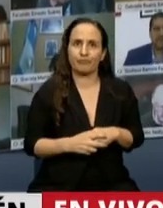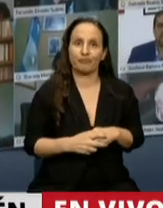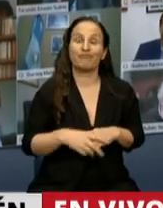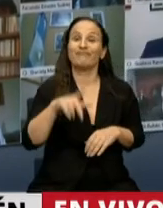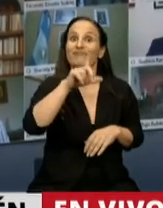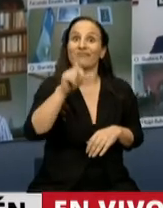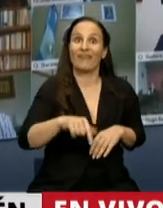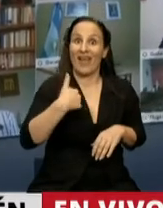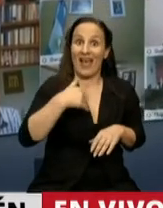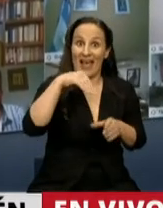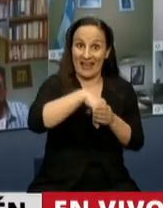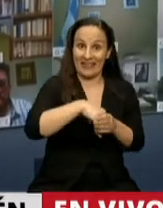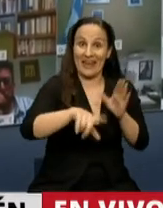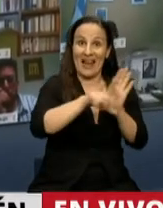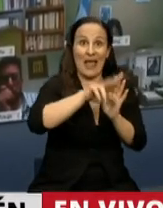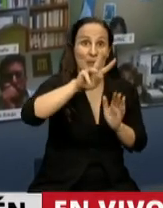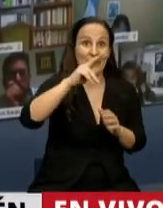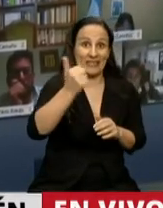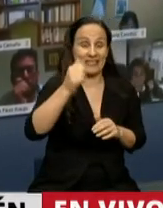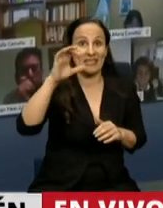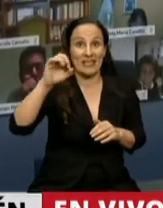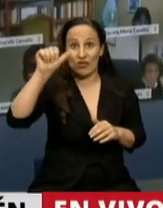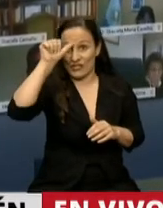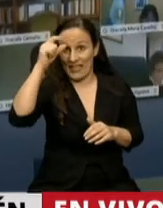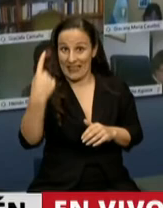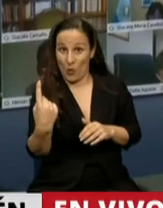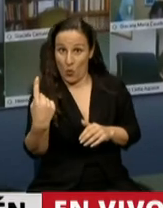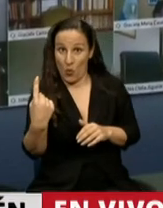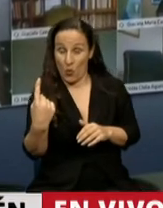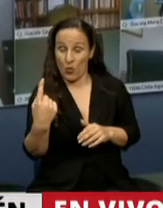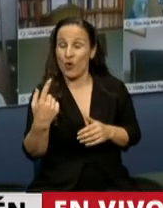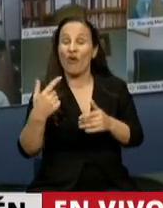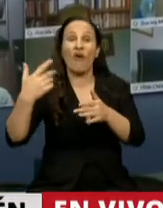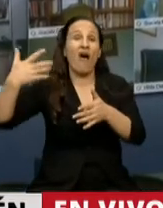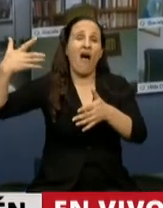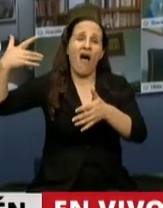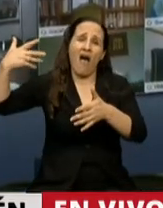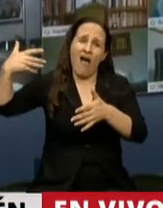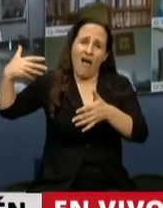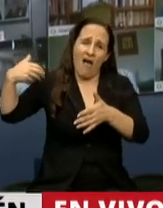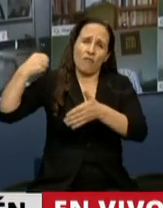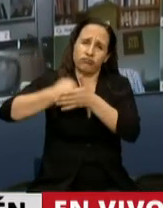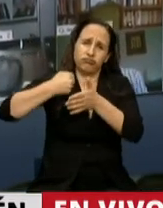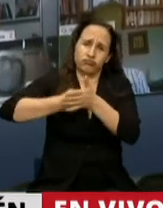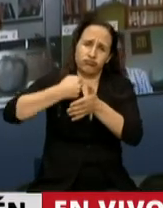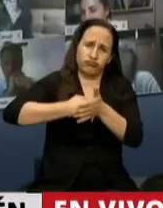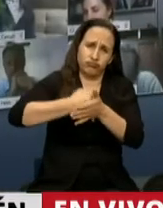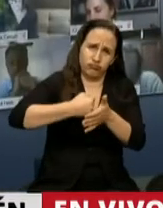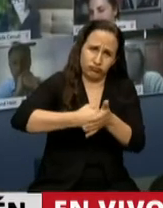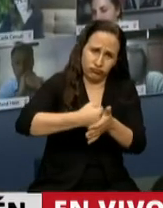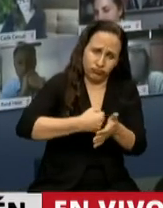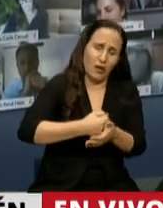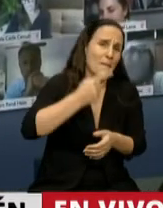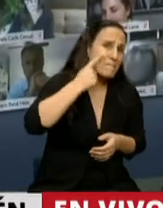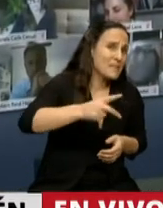aprobación de la Ley 26061 después de un camino muy difícil y largo que recorrimos